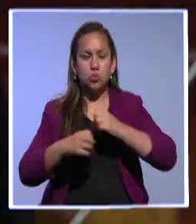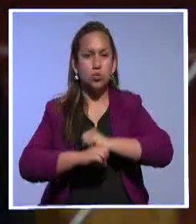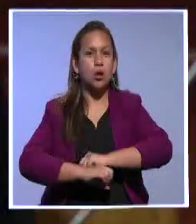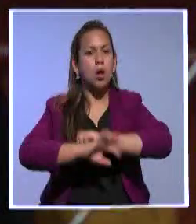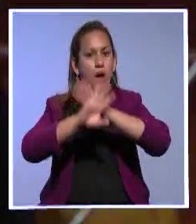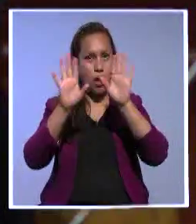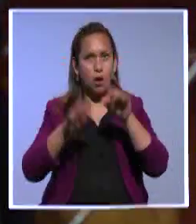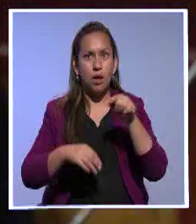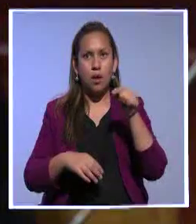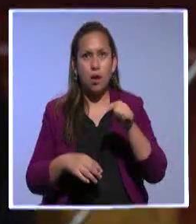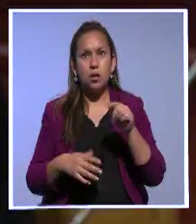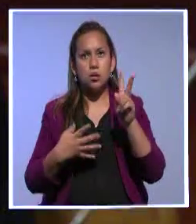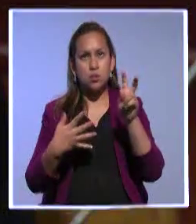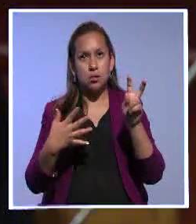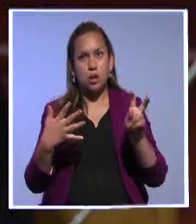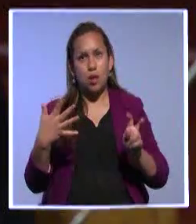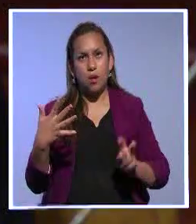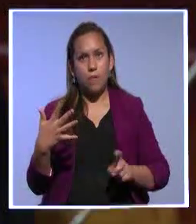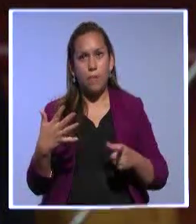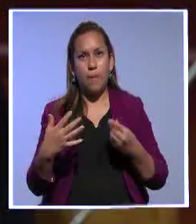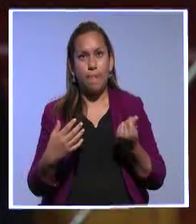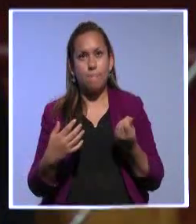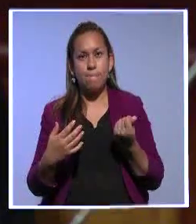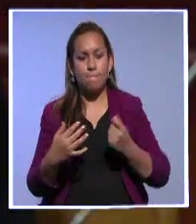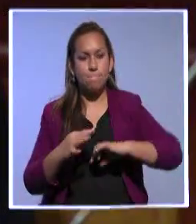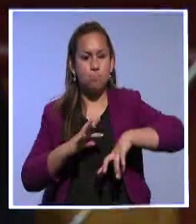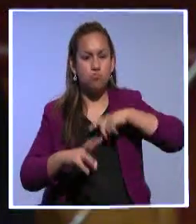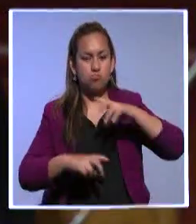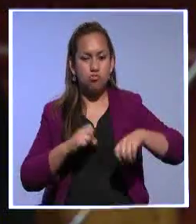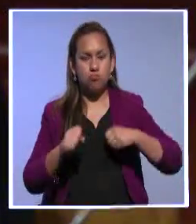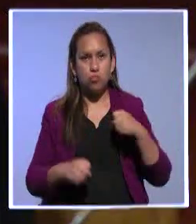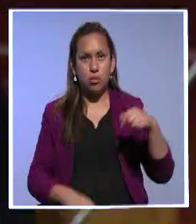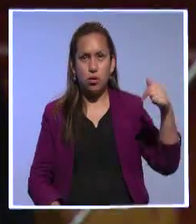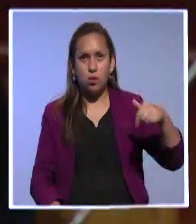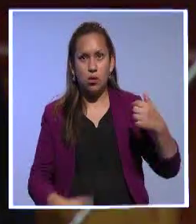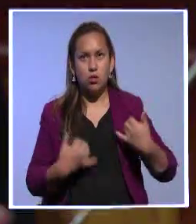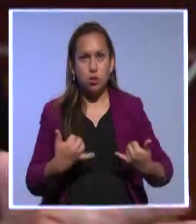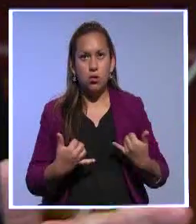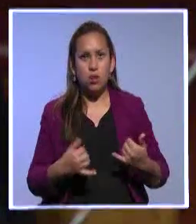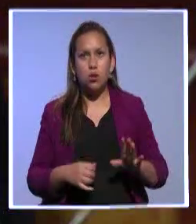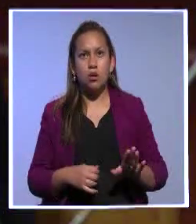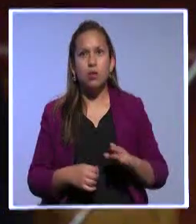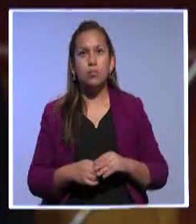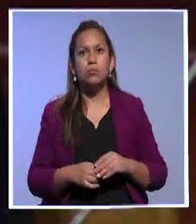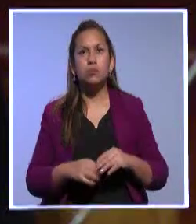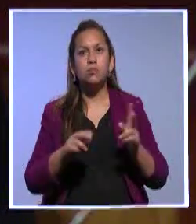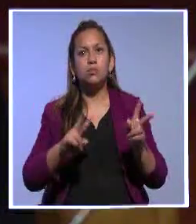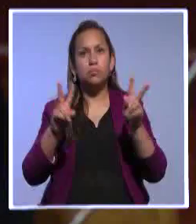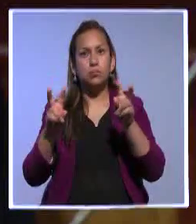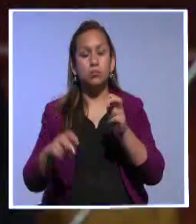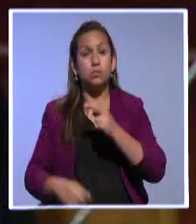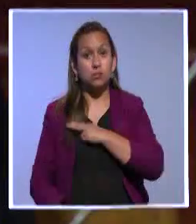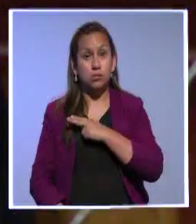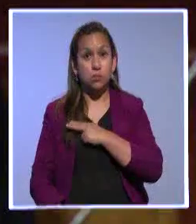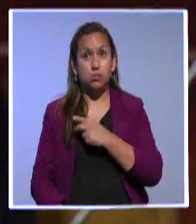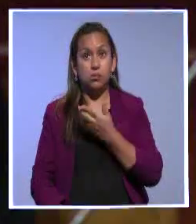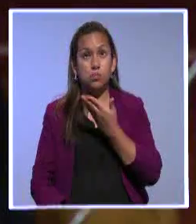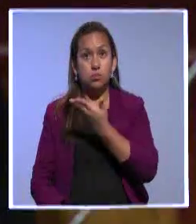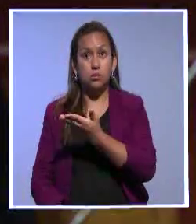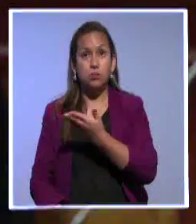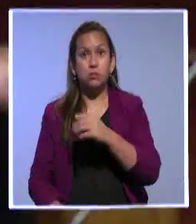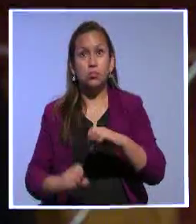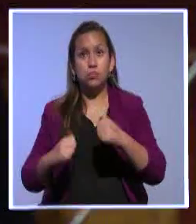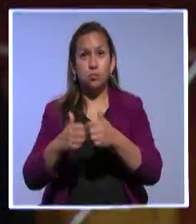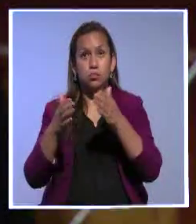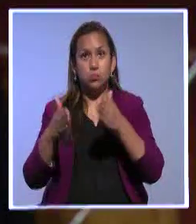ese y muchísimos otros casos de enorme corrupción que han ocurrido en estos tiempos. Pero volviendo al tema universitario, el asambleísta de Ventimilla